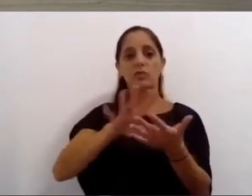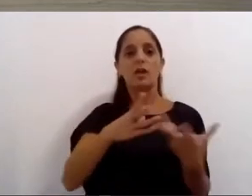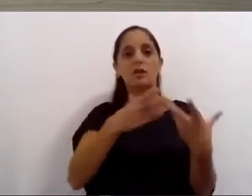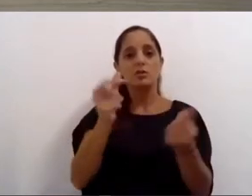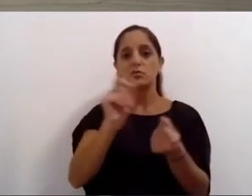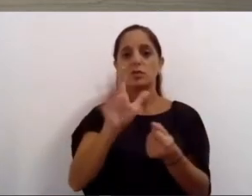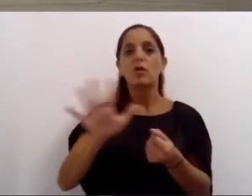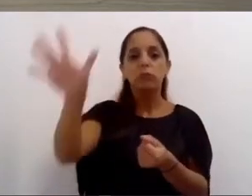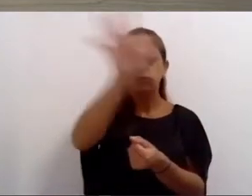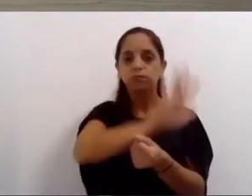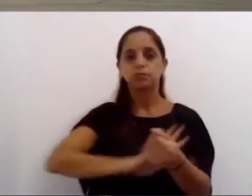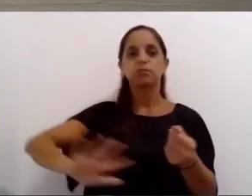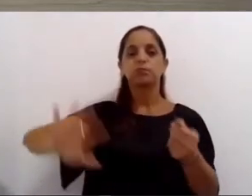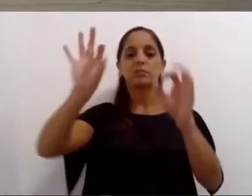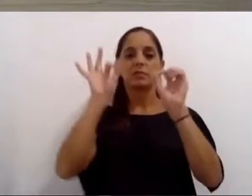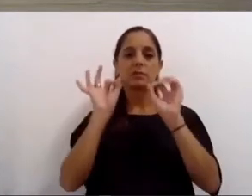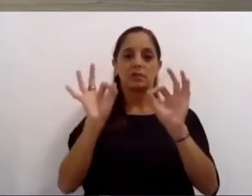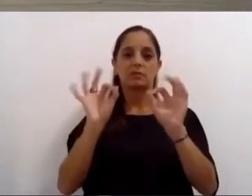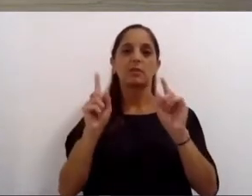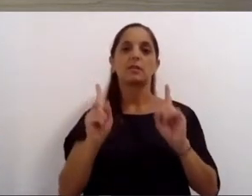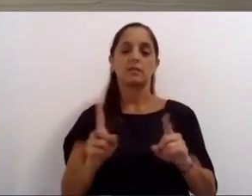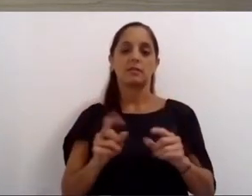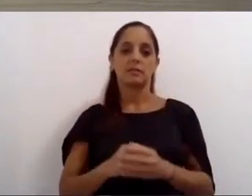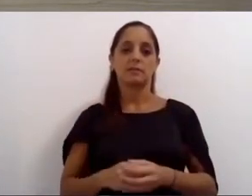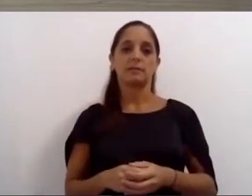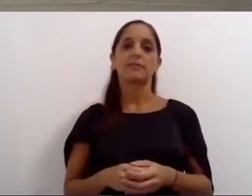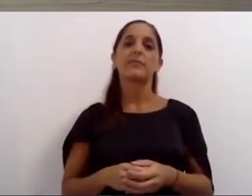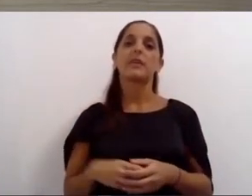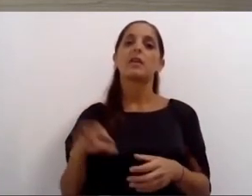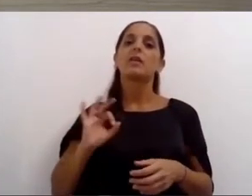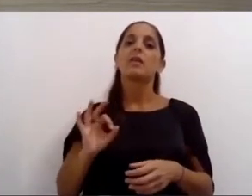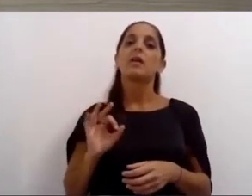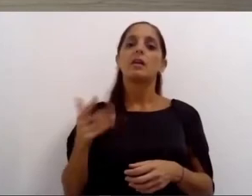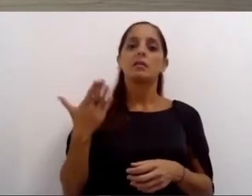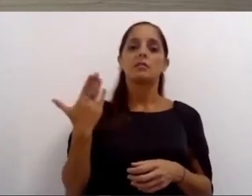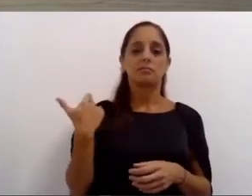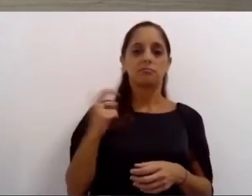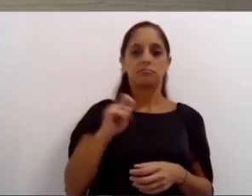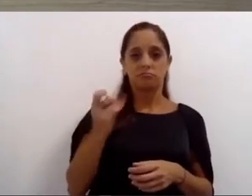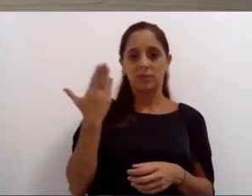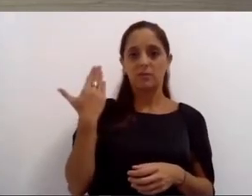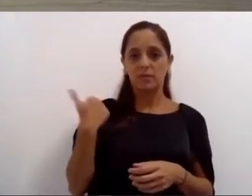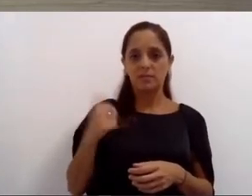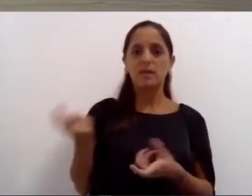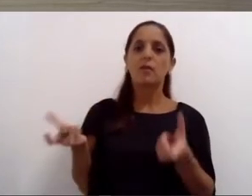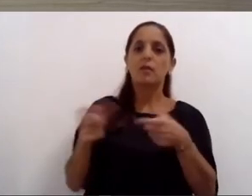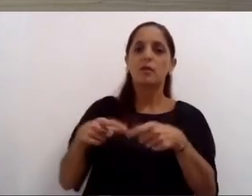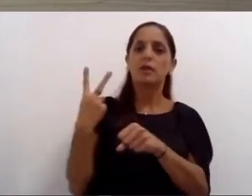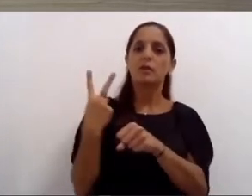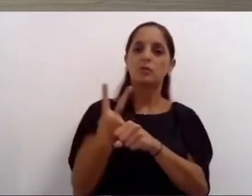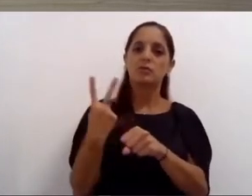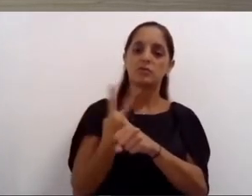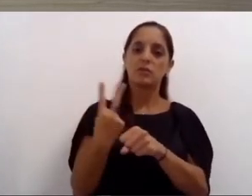febrero renovamos el consejo de gobierno del Ecom y ayer mismo realizamos la segunda reunión de directorio del ente en esta nueva etapa